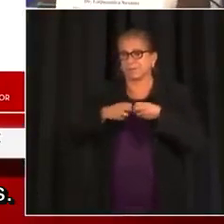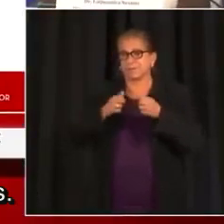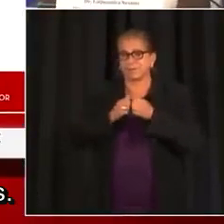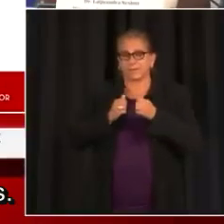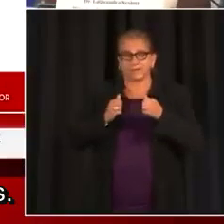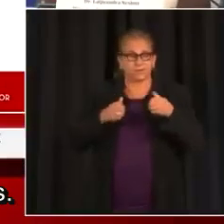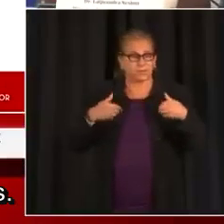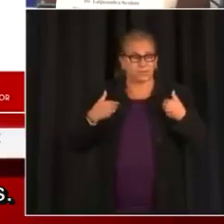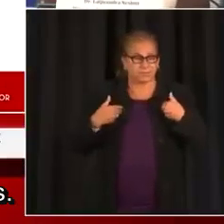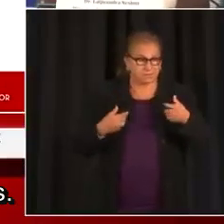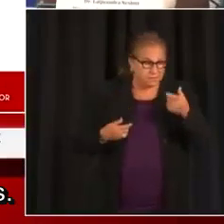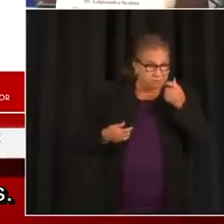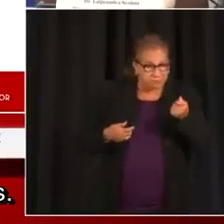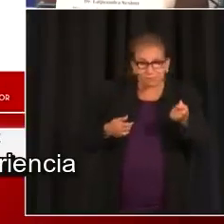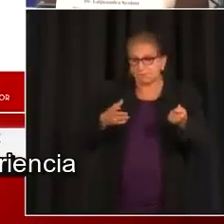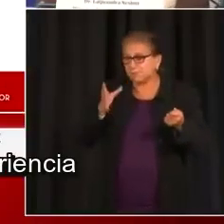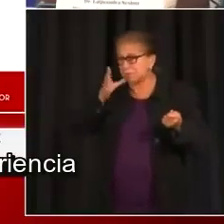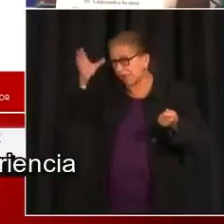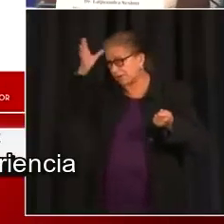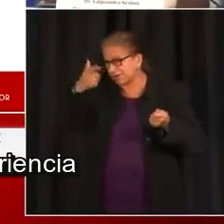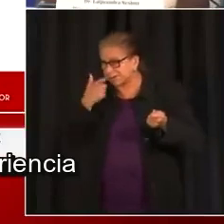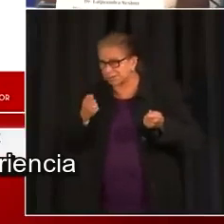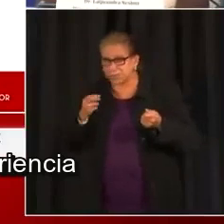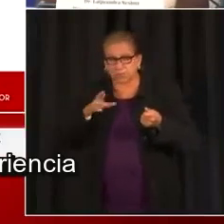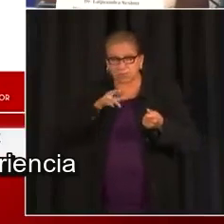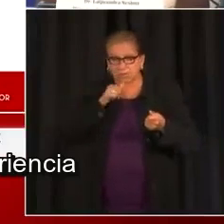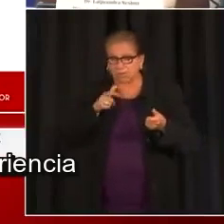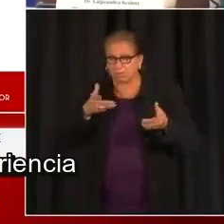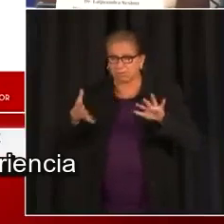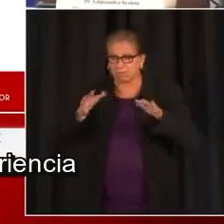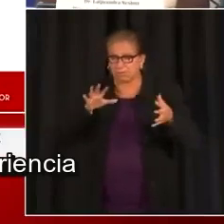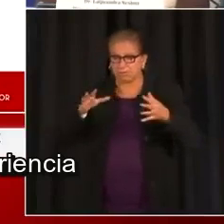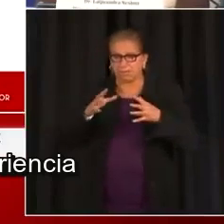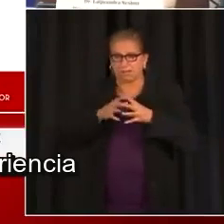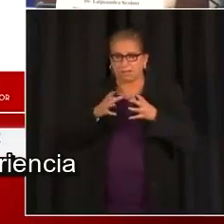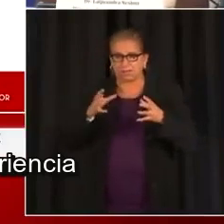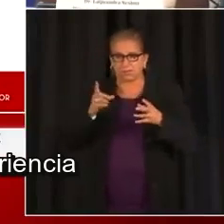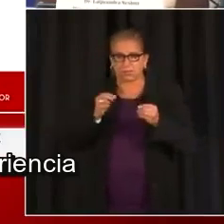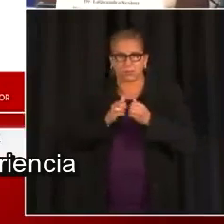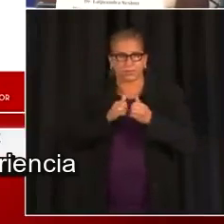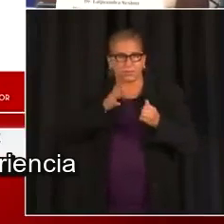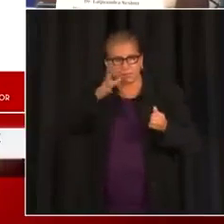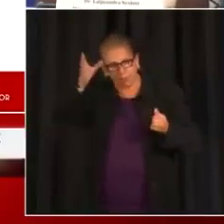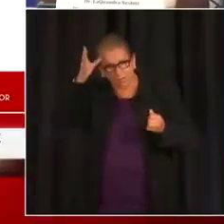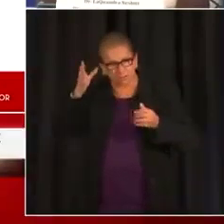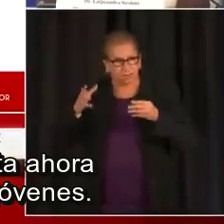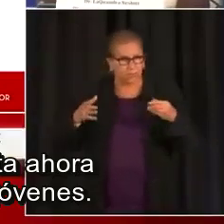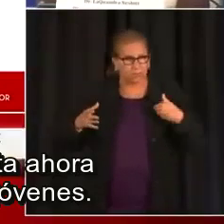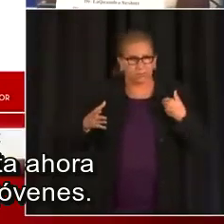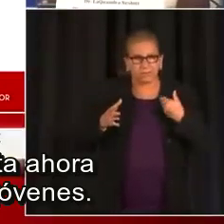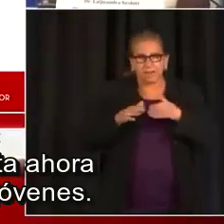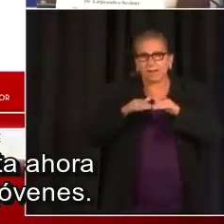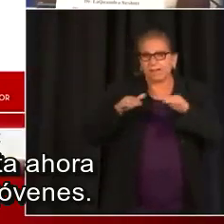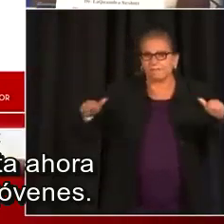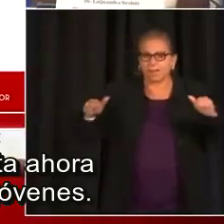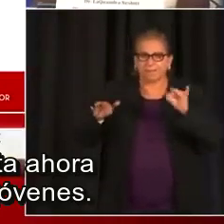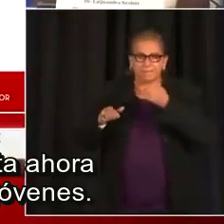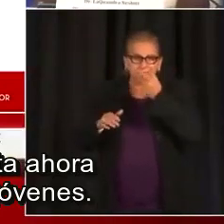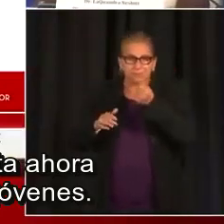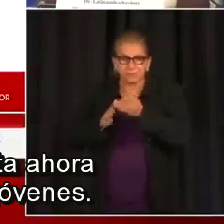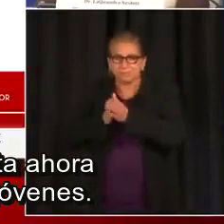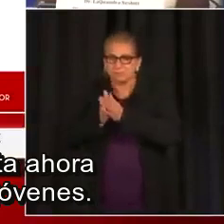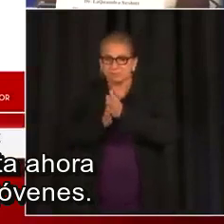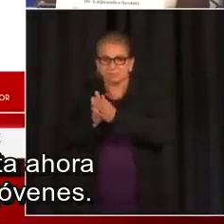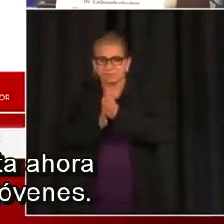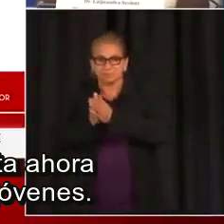de los jóvenes y los intereses de sus padres. Así que esa no ha sido nuestra experiencia en el Distrito de Colombia. Hay un número de cosas